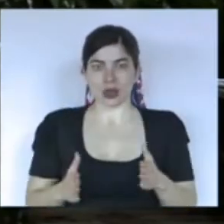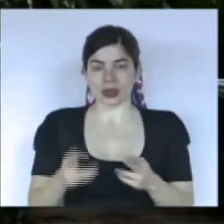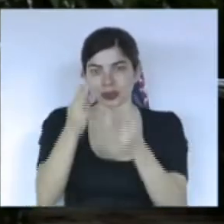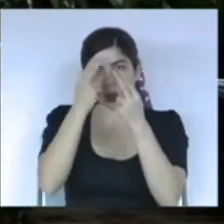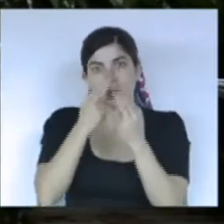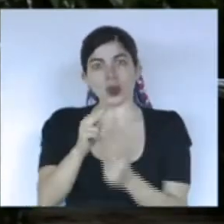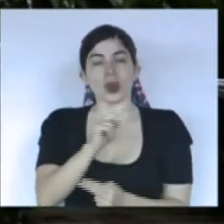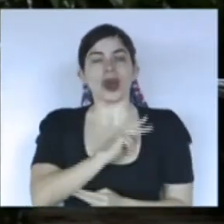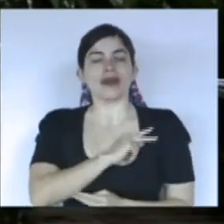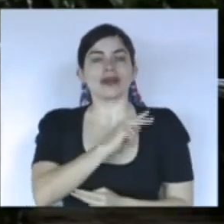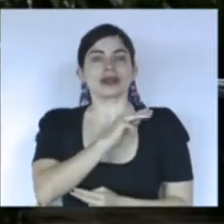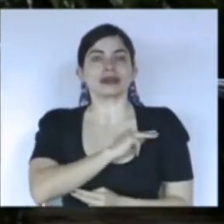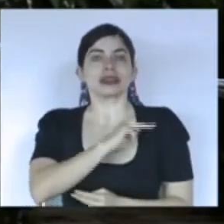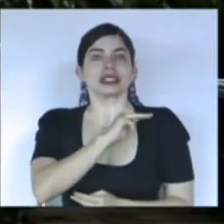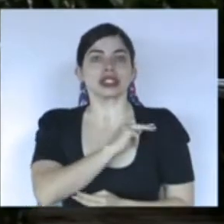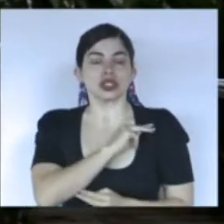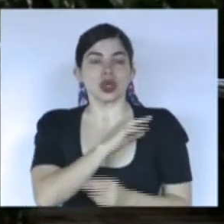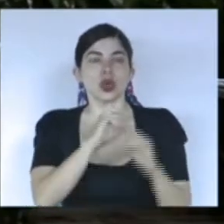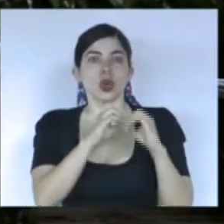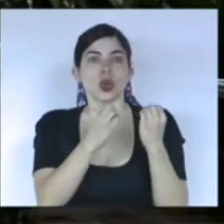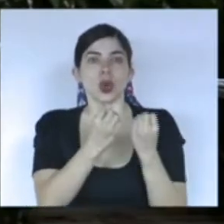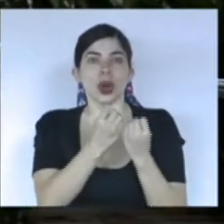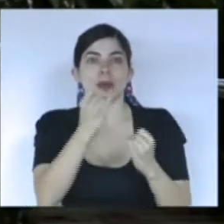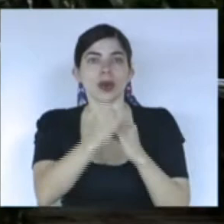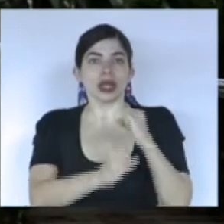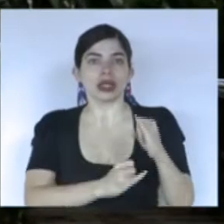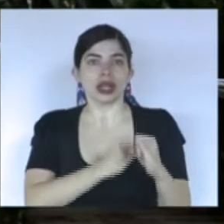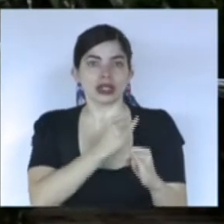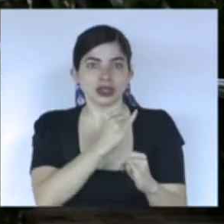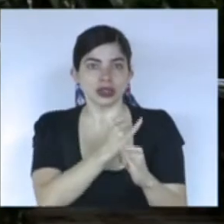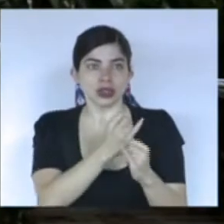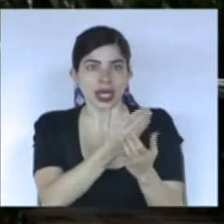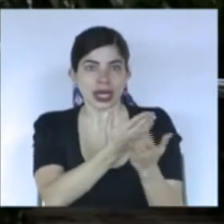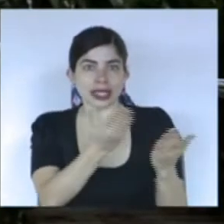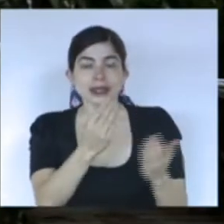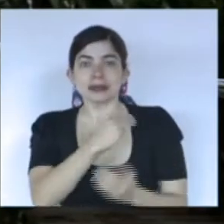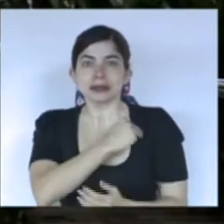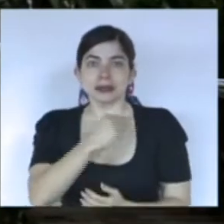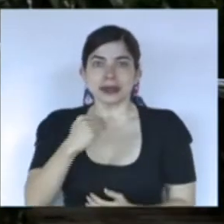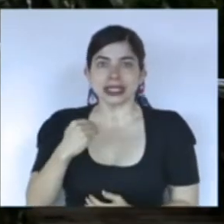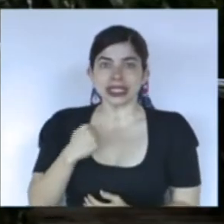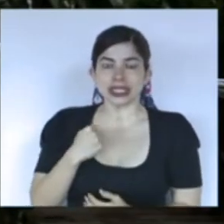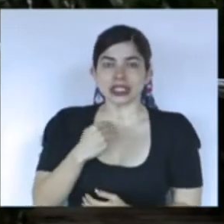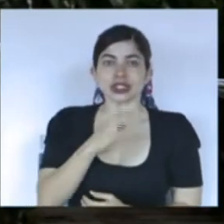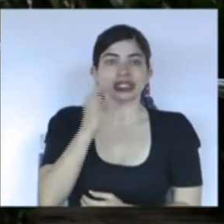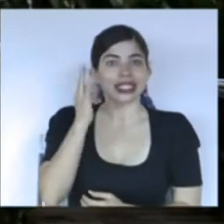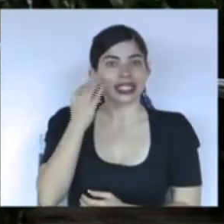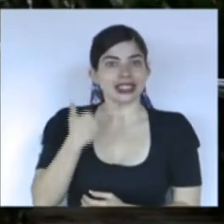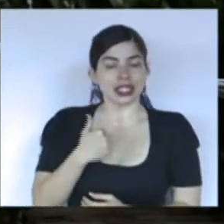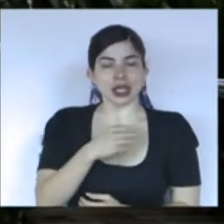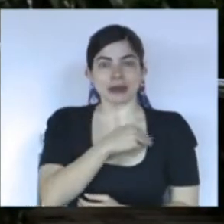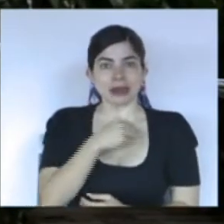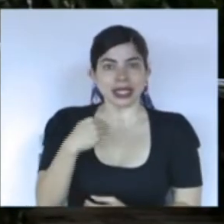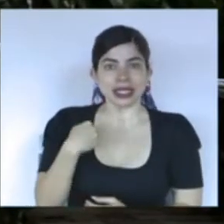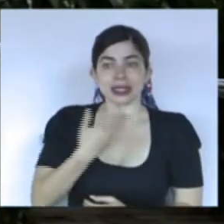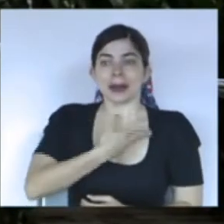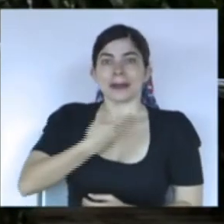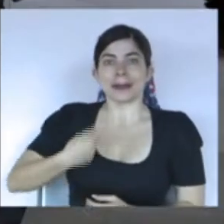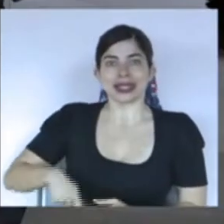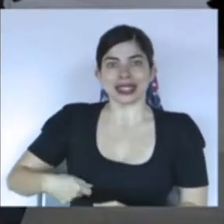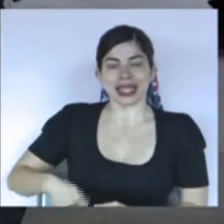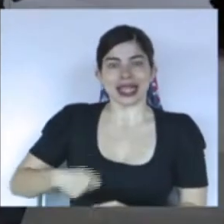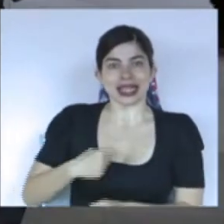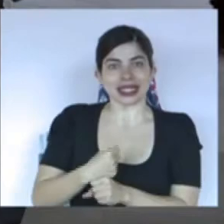honorables jefes de misión, jefes de organismos internacionales, señores ministros, ministras, presidentes y presidentas ejecutivos,